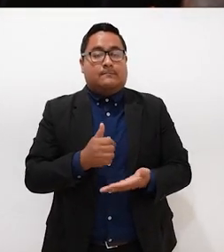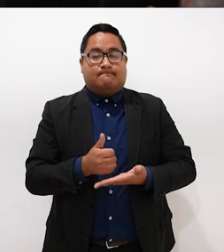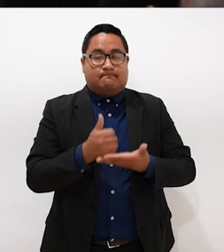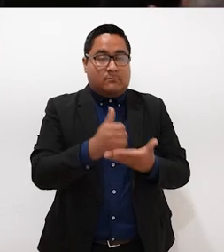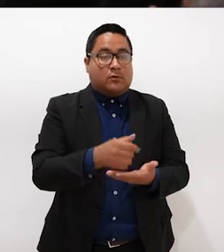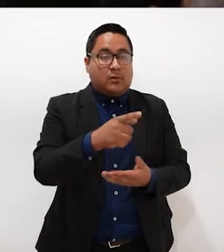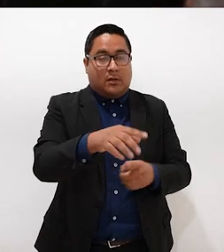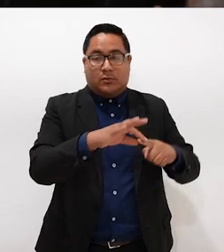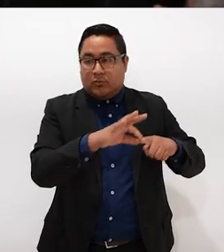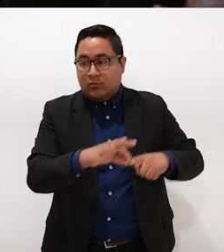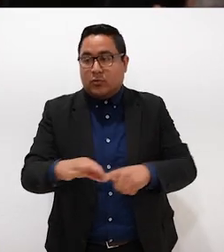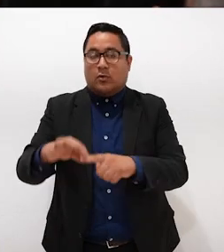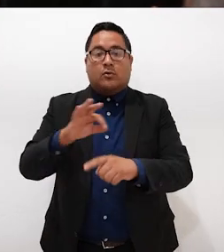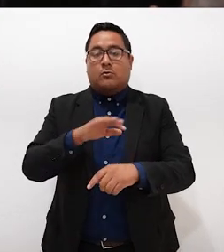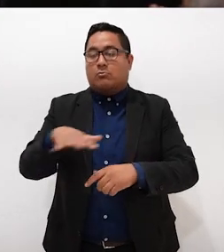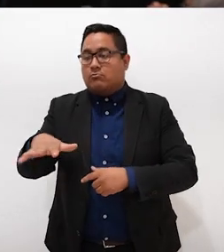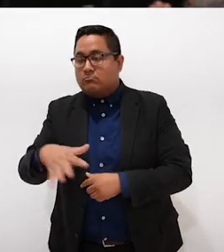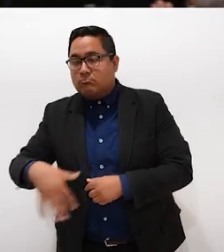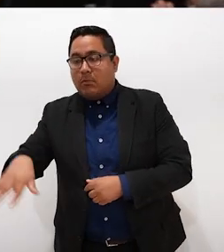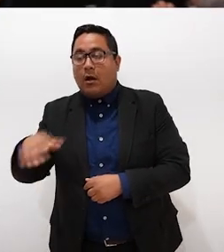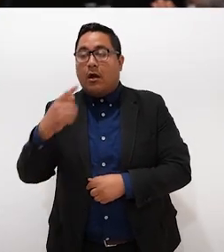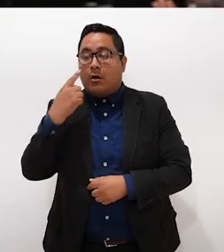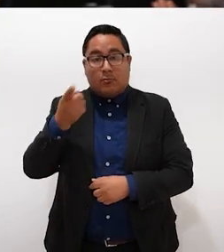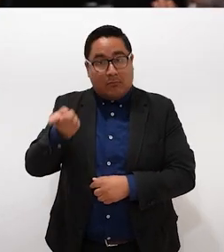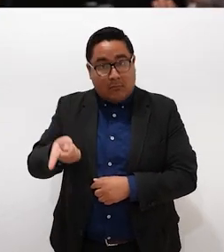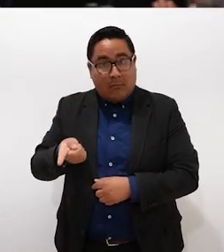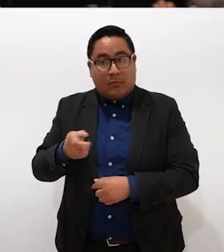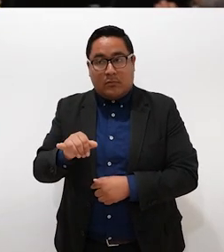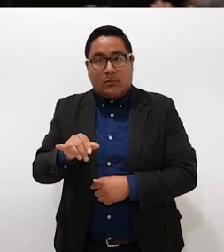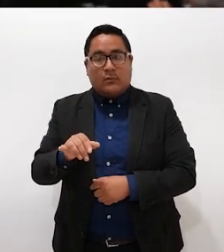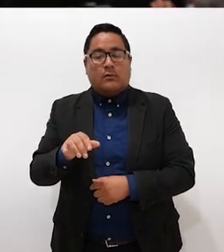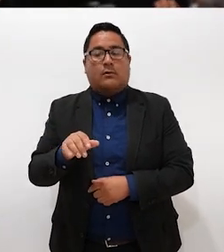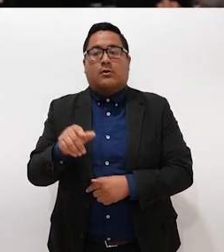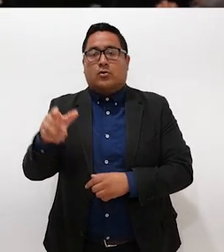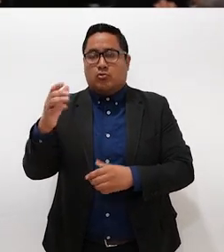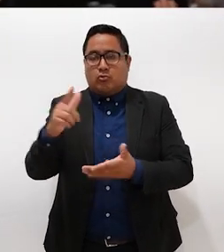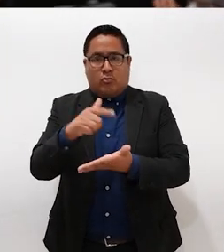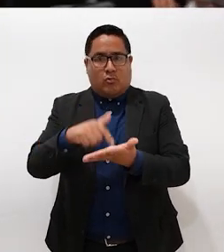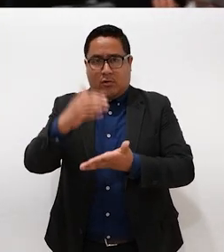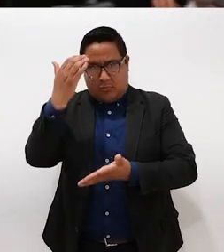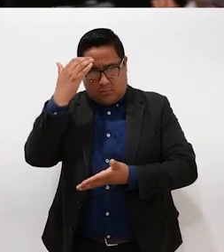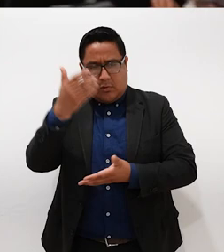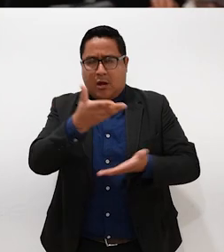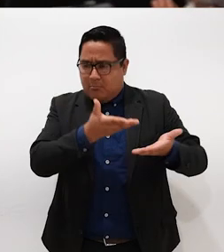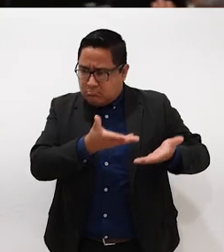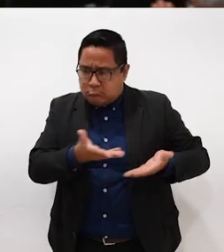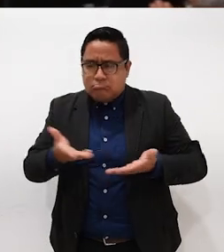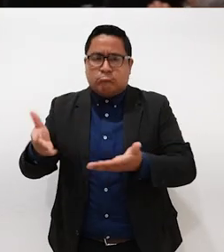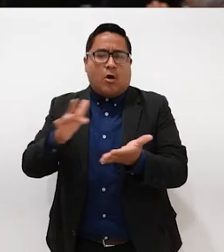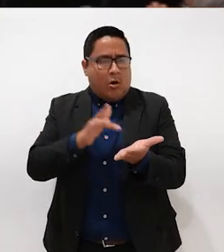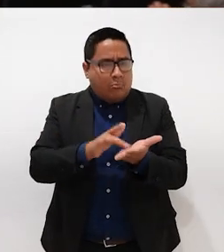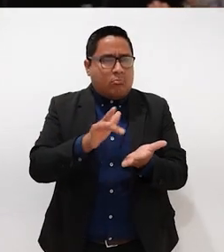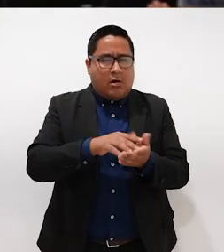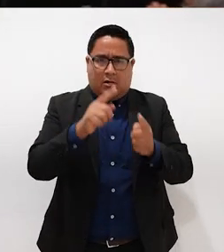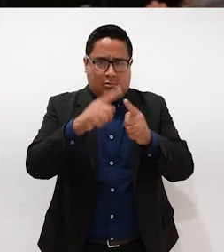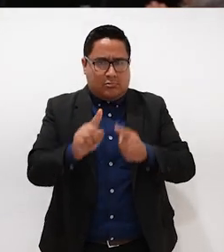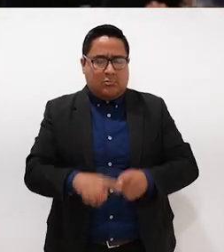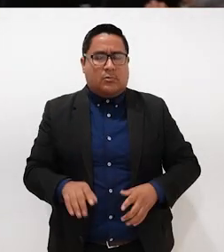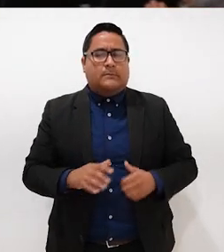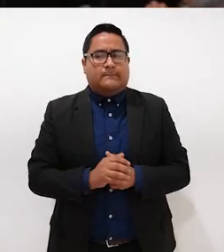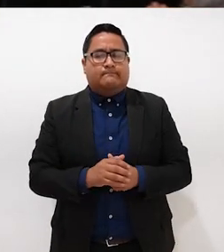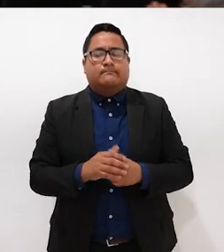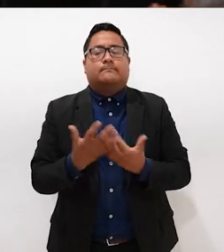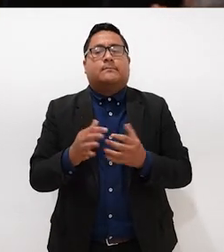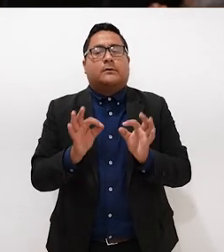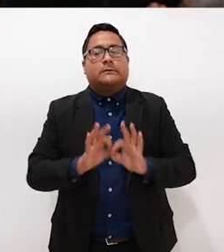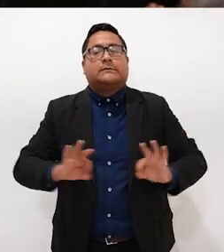y que puedas decirles si ellos conocen en qué lugares, pues ellos apoyan. Y también es muy